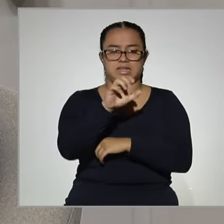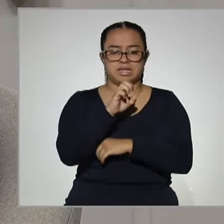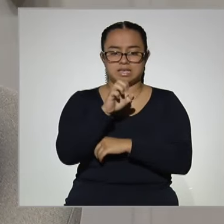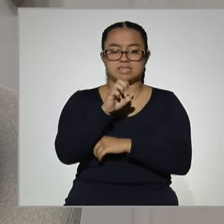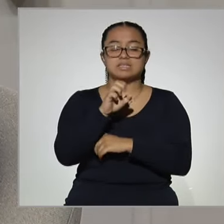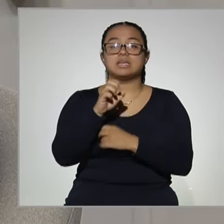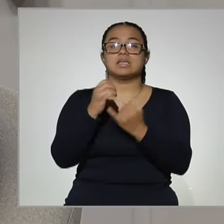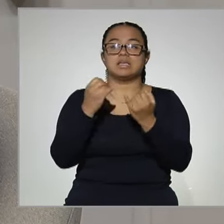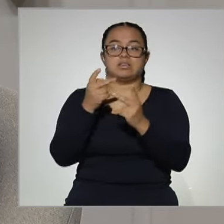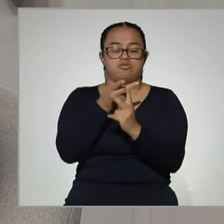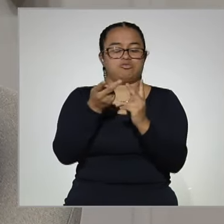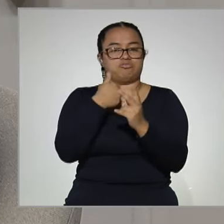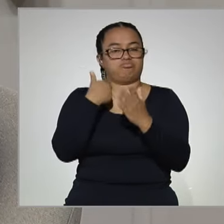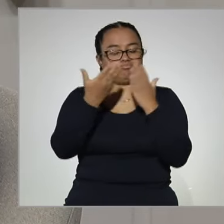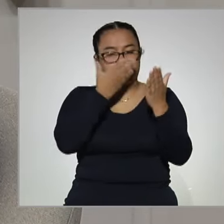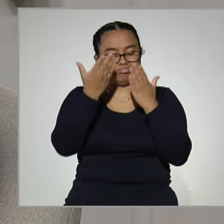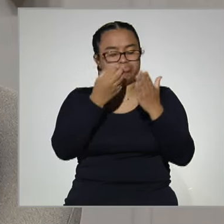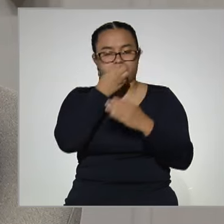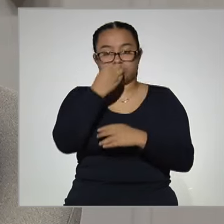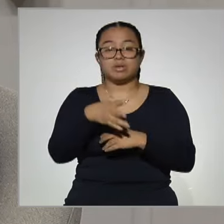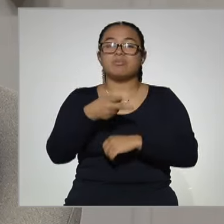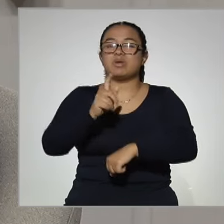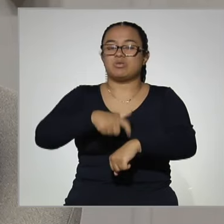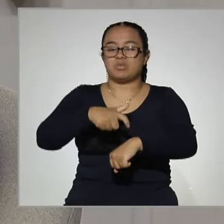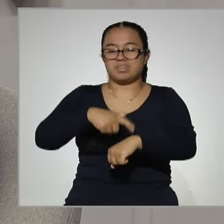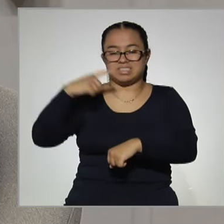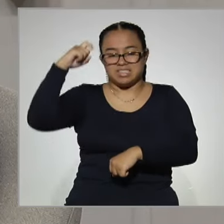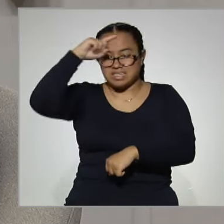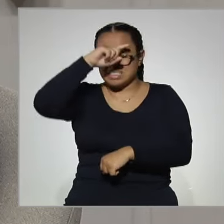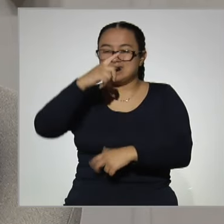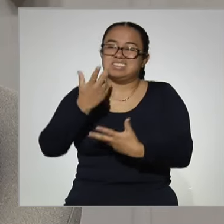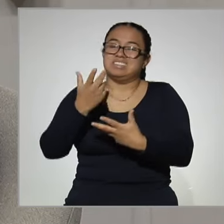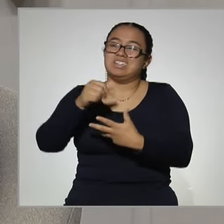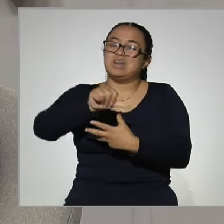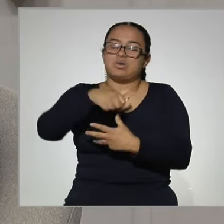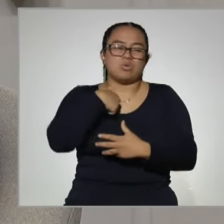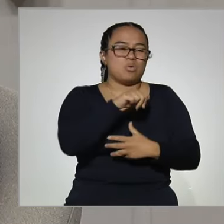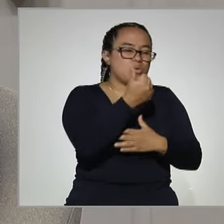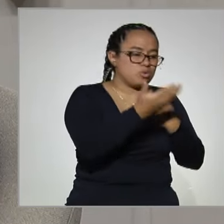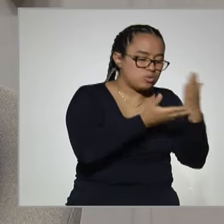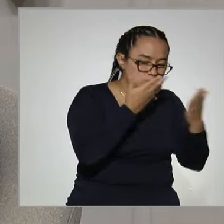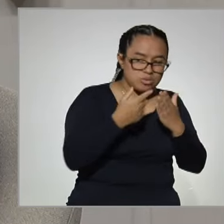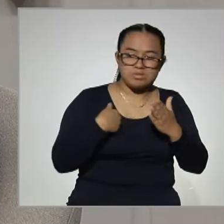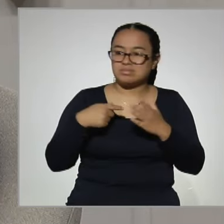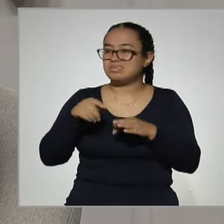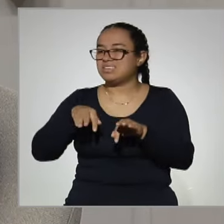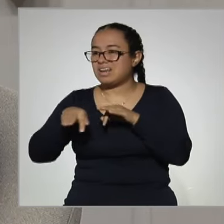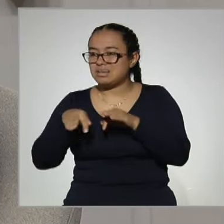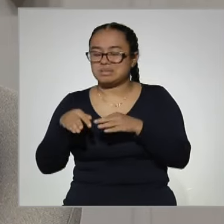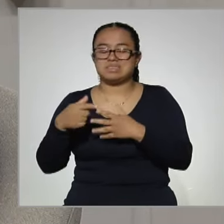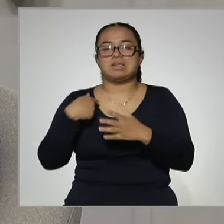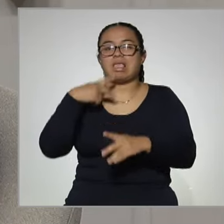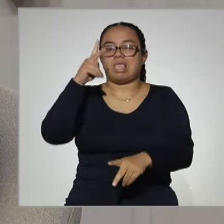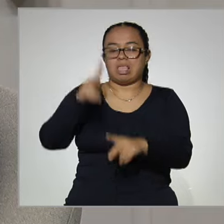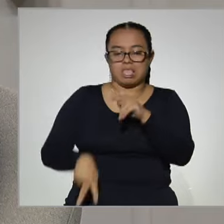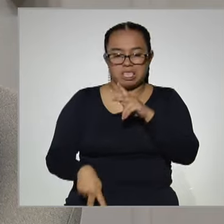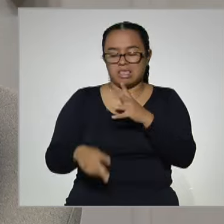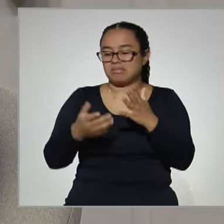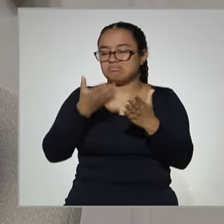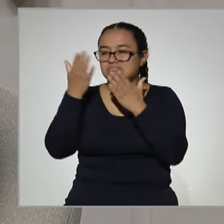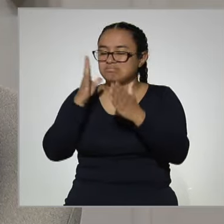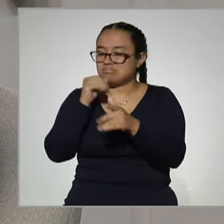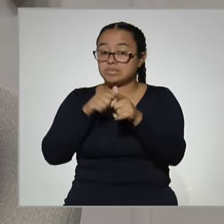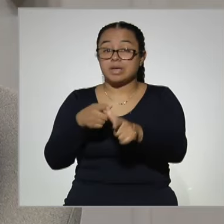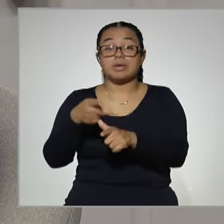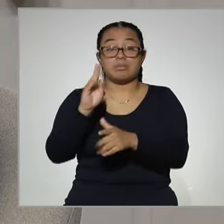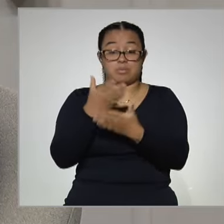y ambos son maravillosos. Por falta de tiempo, de incompatibilidad con otros estudios y después trabajo, lo he dejado pasar. Y uno